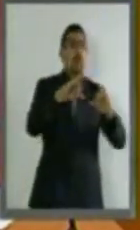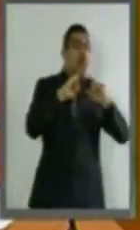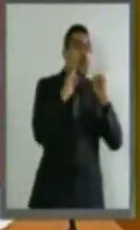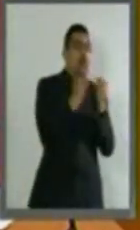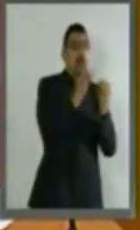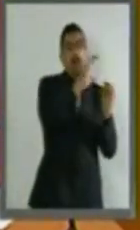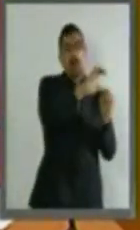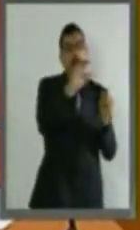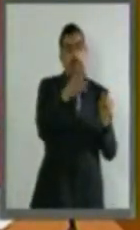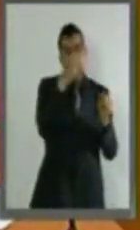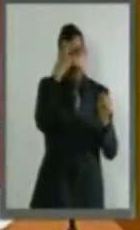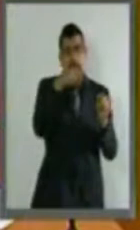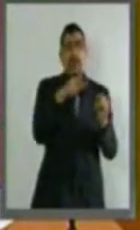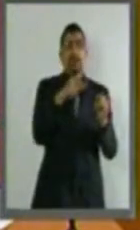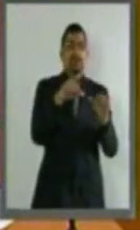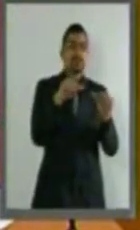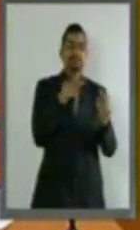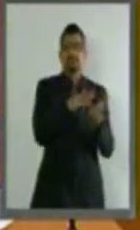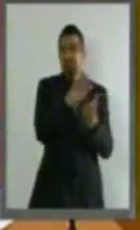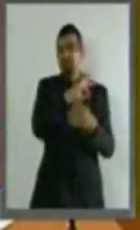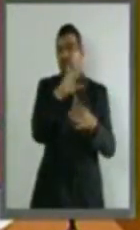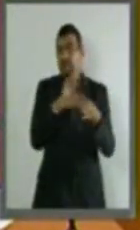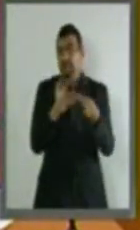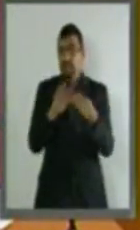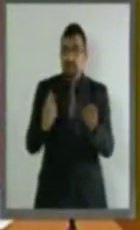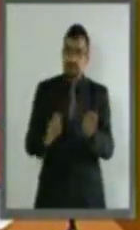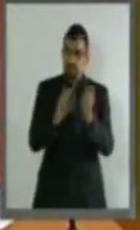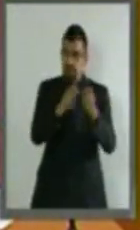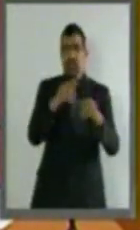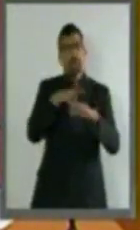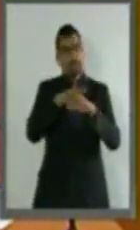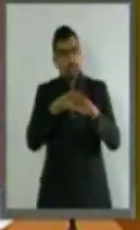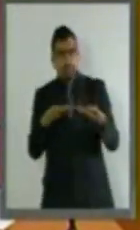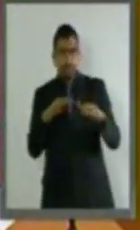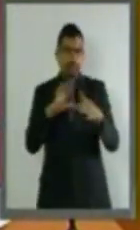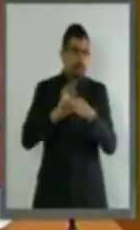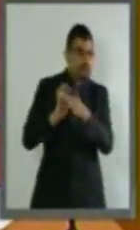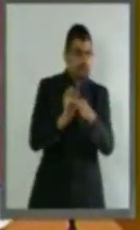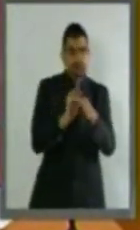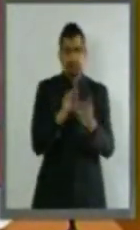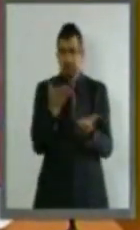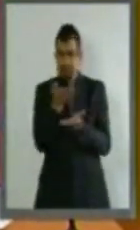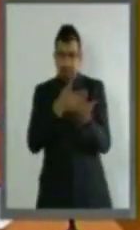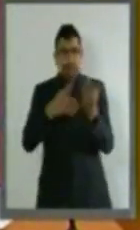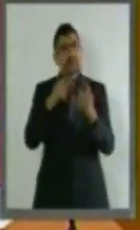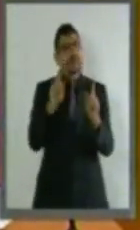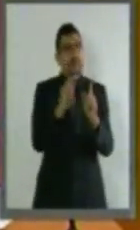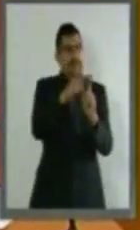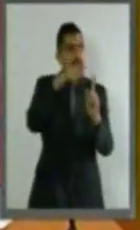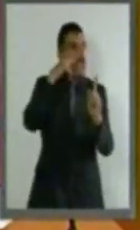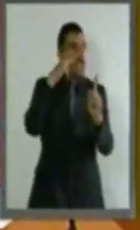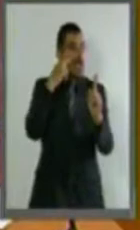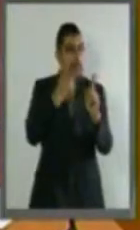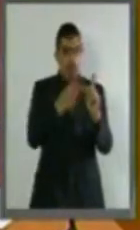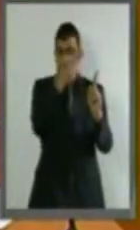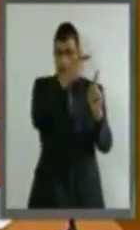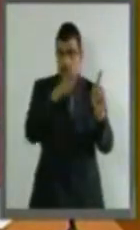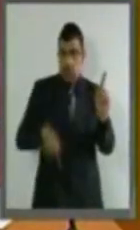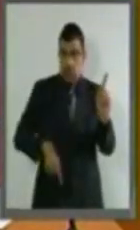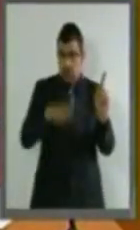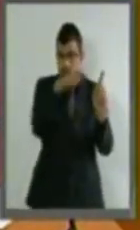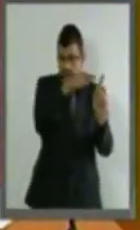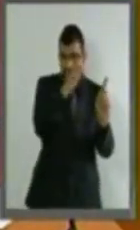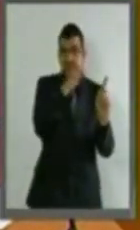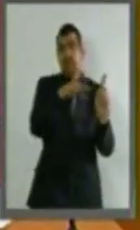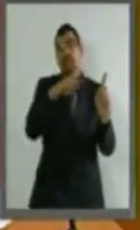con una integración tripartita y democrática que se integraba por un representante del gobierno e